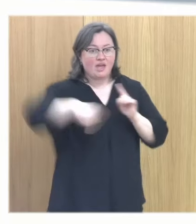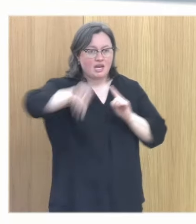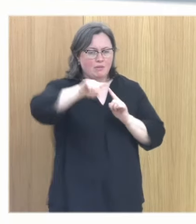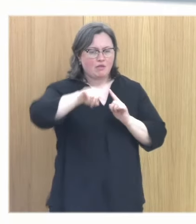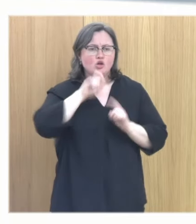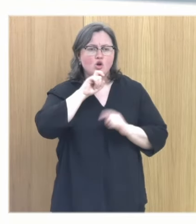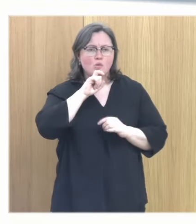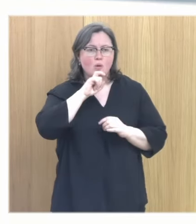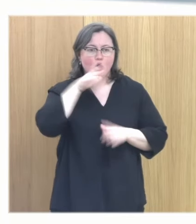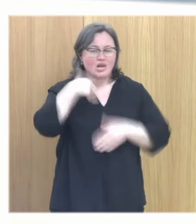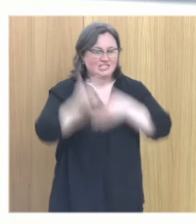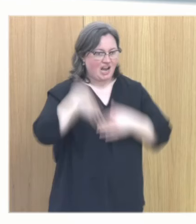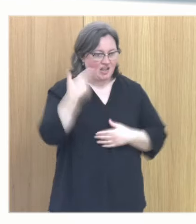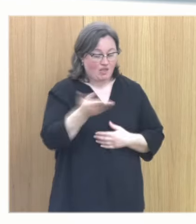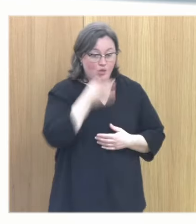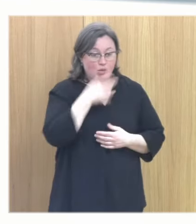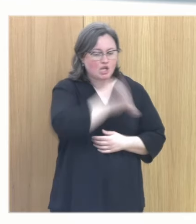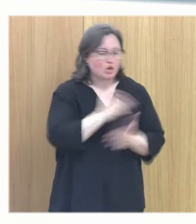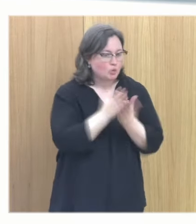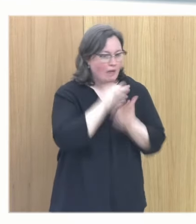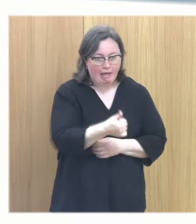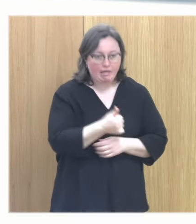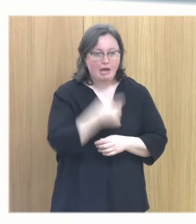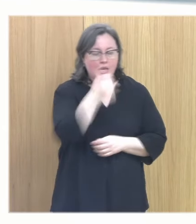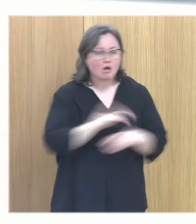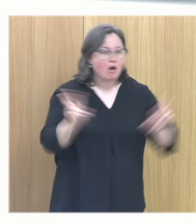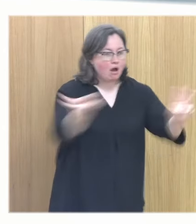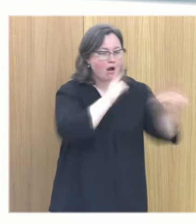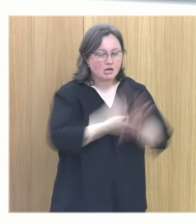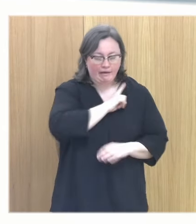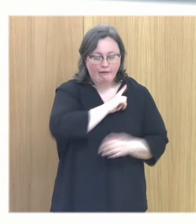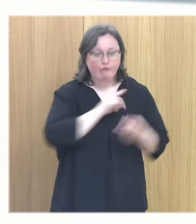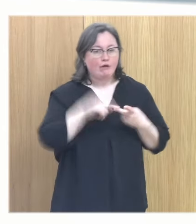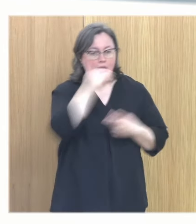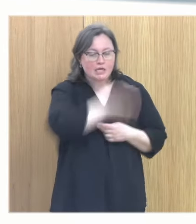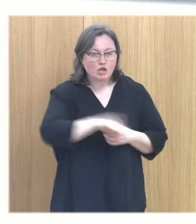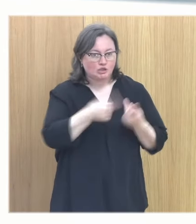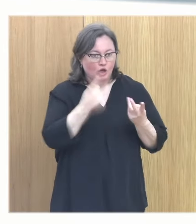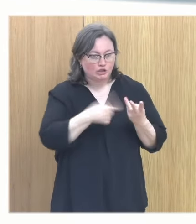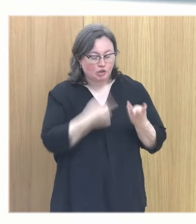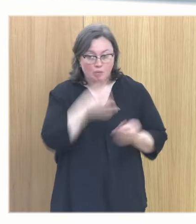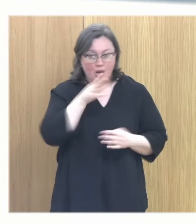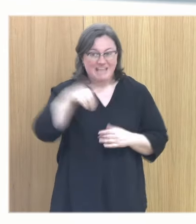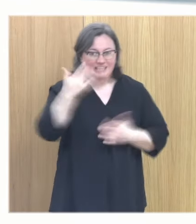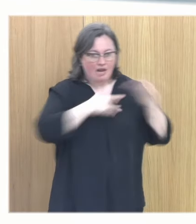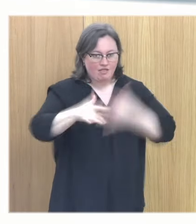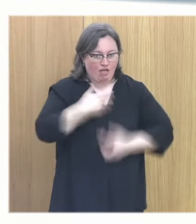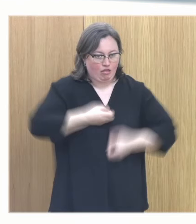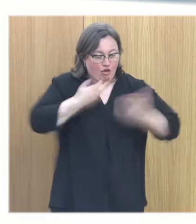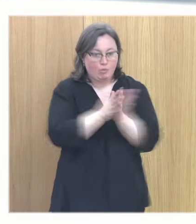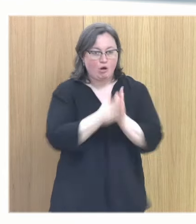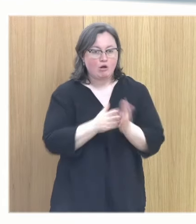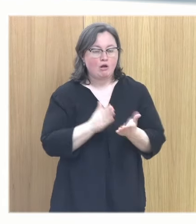las tenemos por externalización porque este niño no estudia porque este niño no para de moverse porque este niño tal por externalización porque se